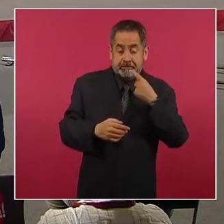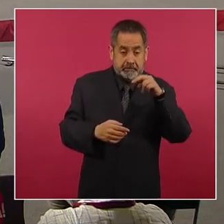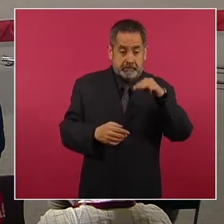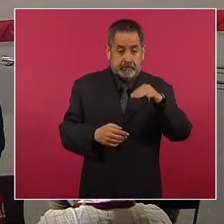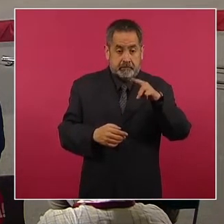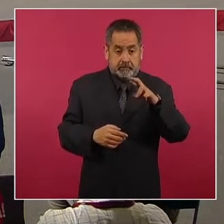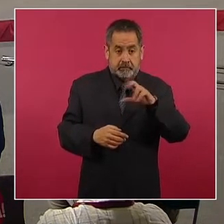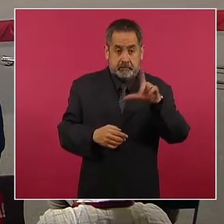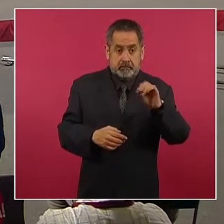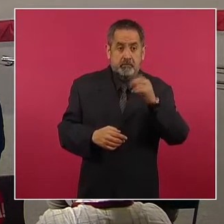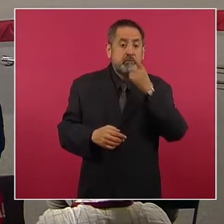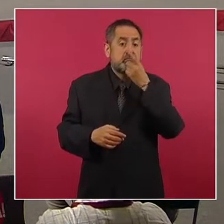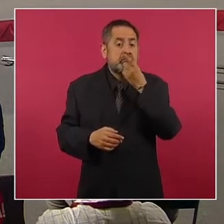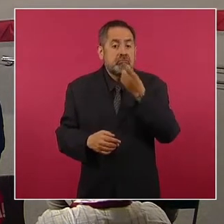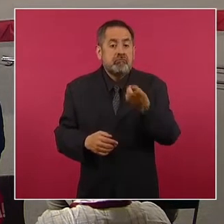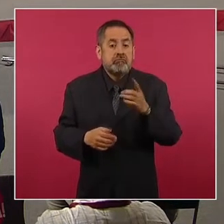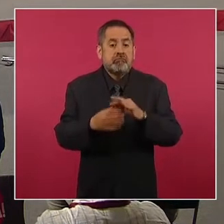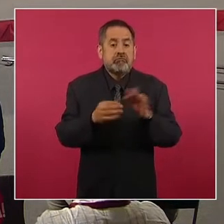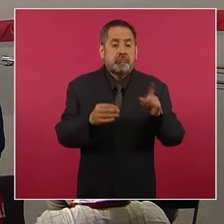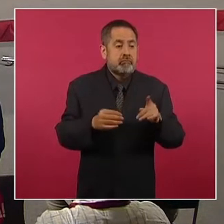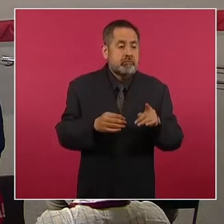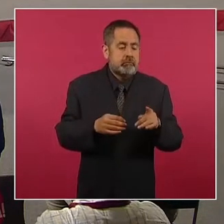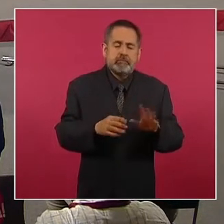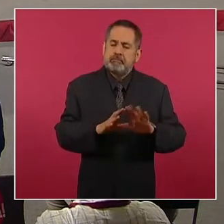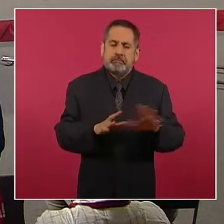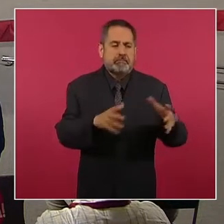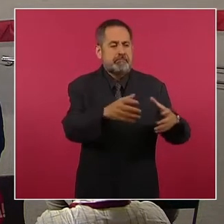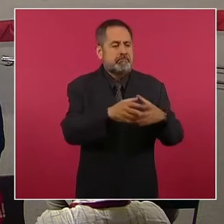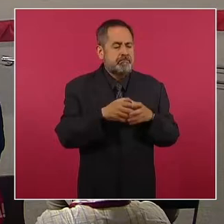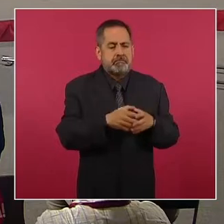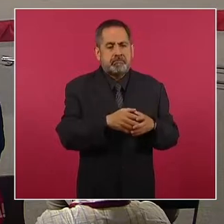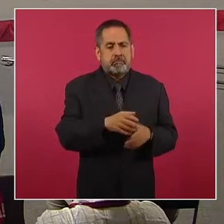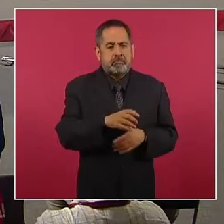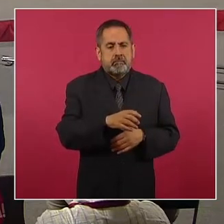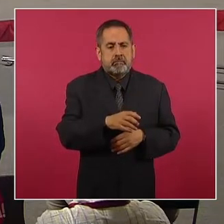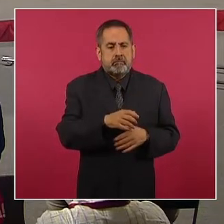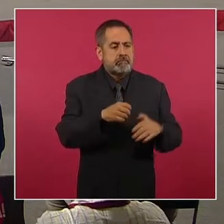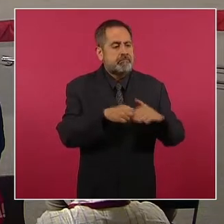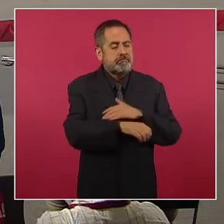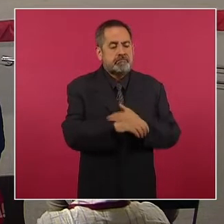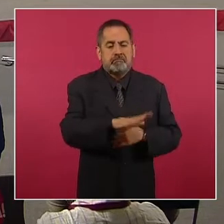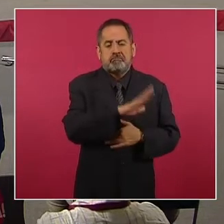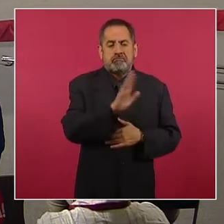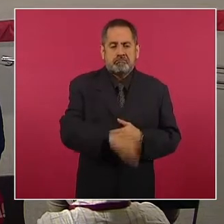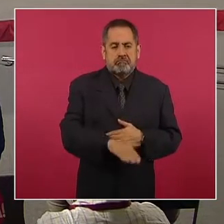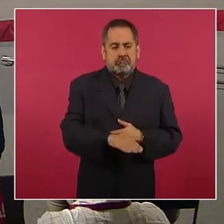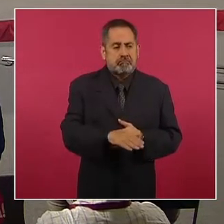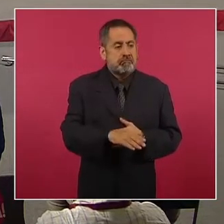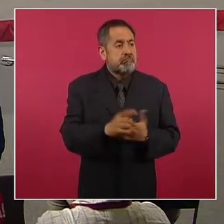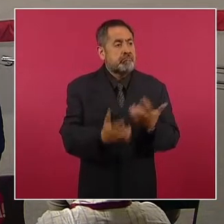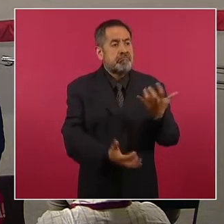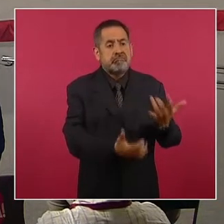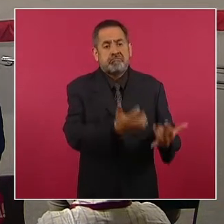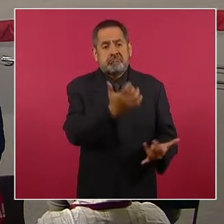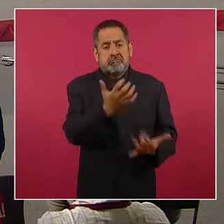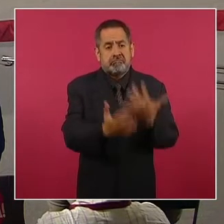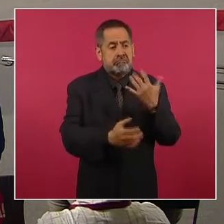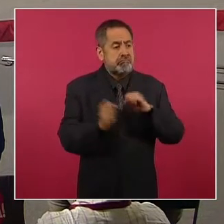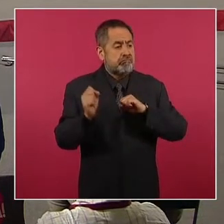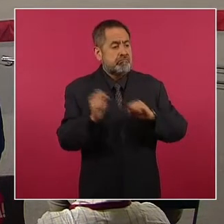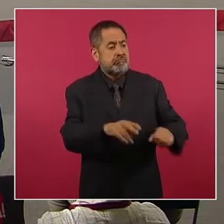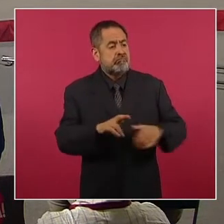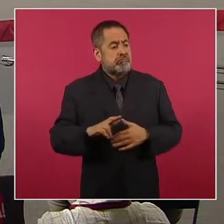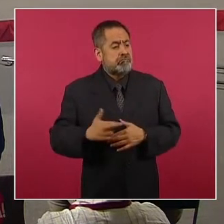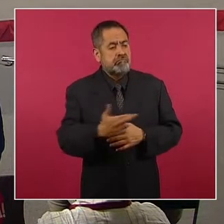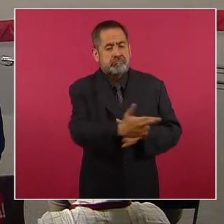aseguró que los estudiantes fueron privados de la libertad, privados de la vida, incinerados y arrojados al